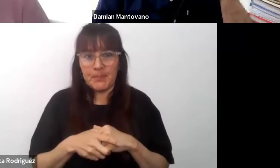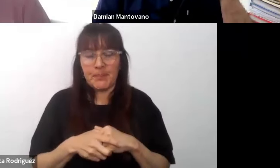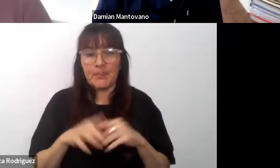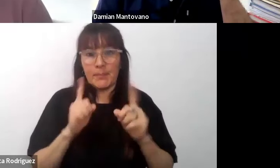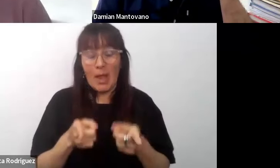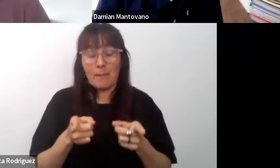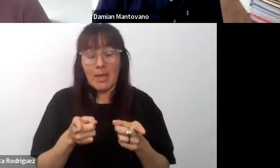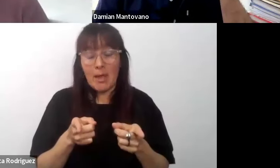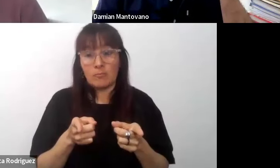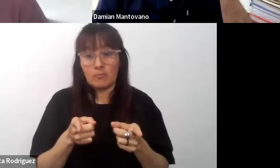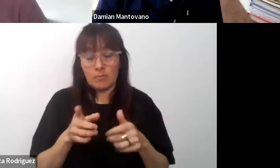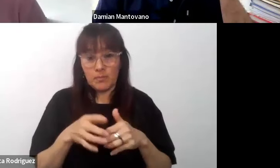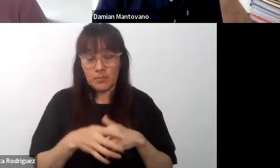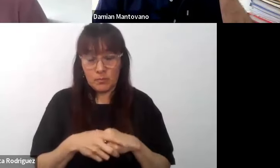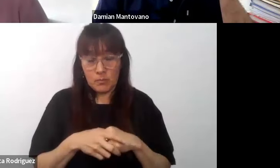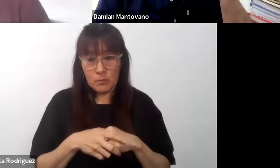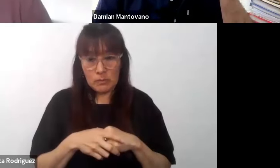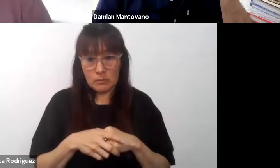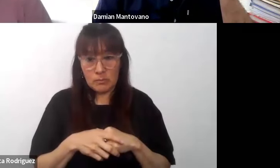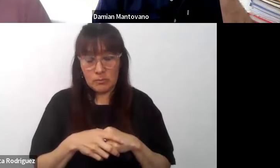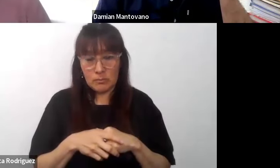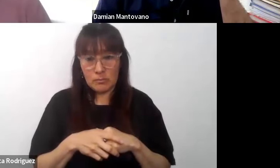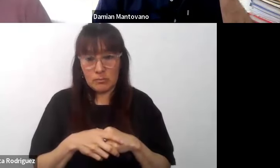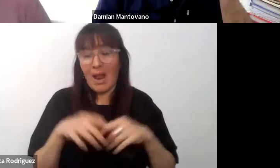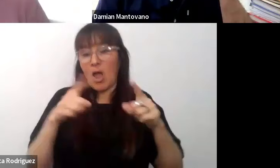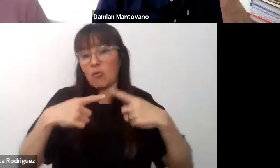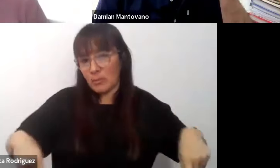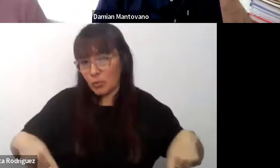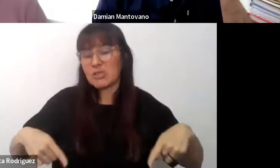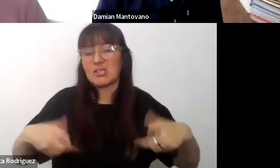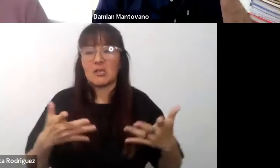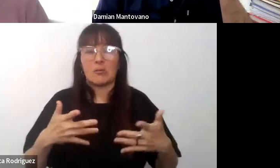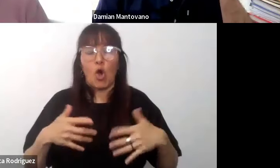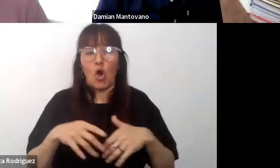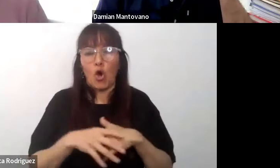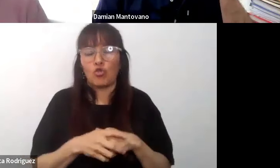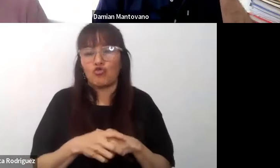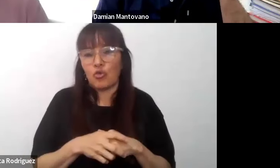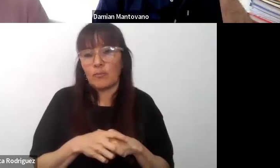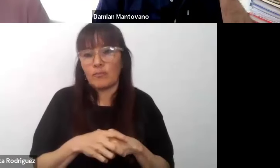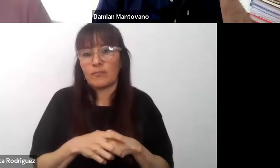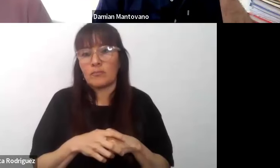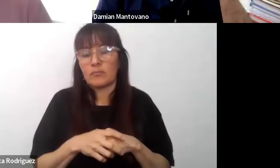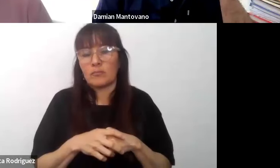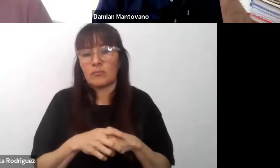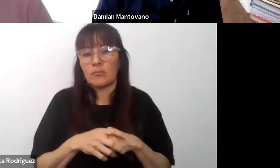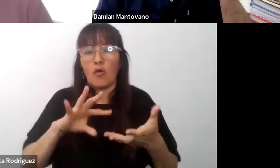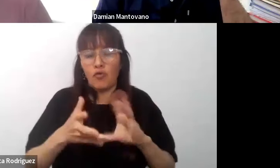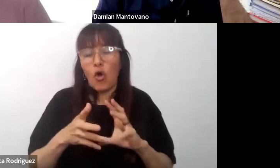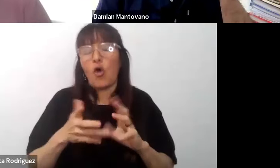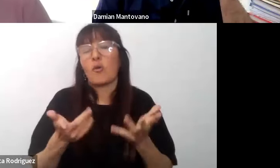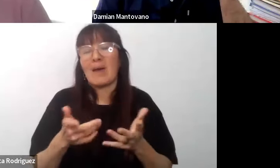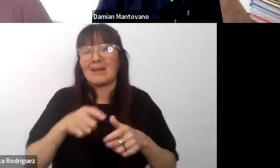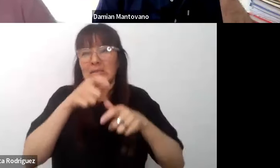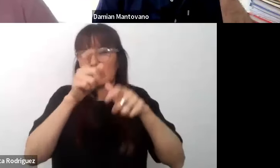trabajan los dispositivos estructuras las distintas personas que acompañan en la